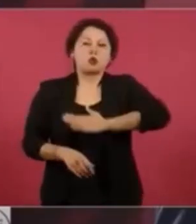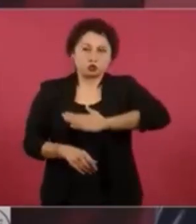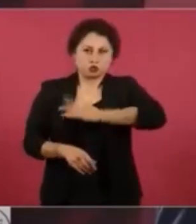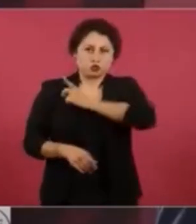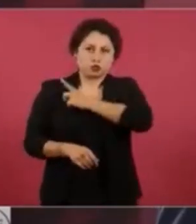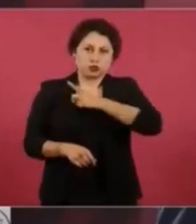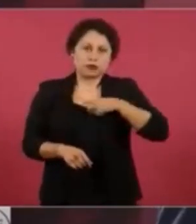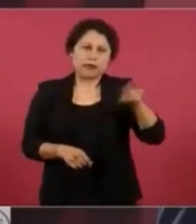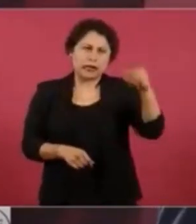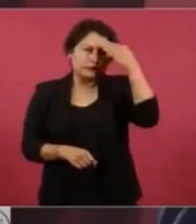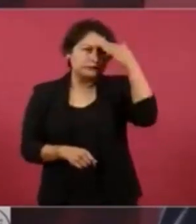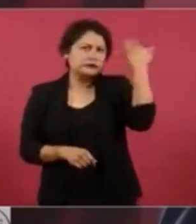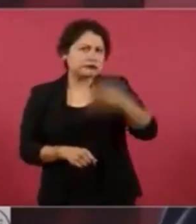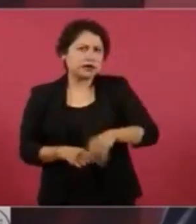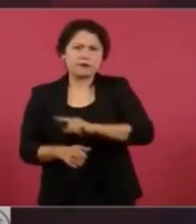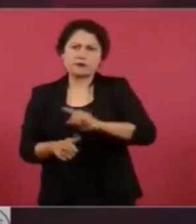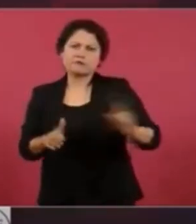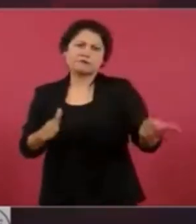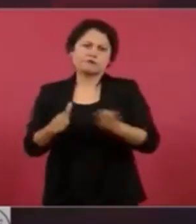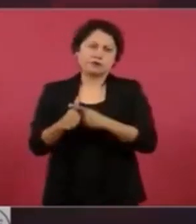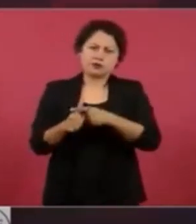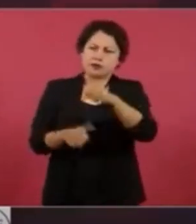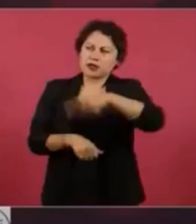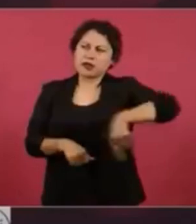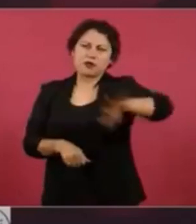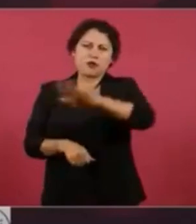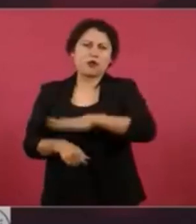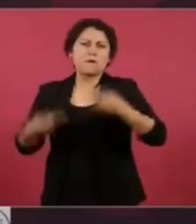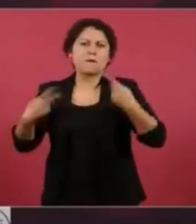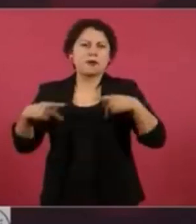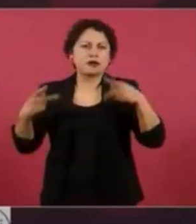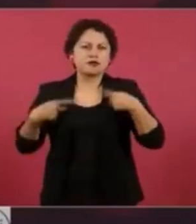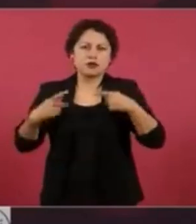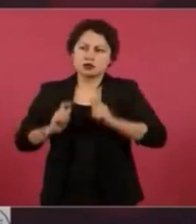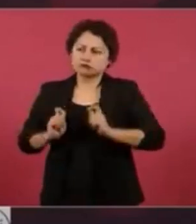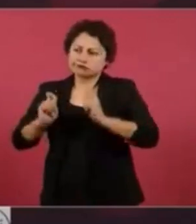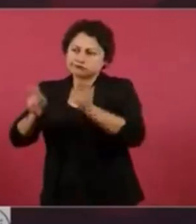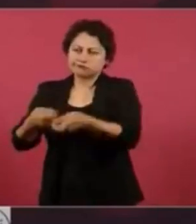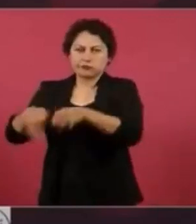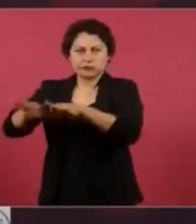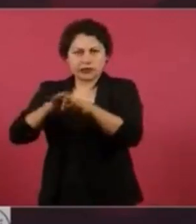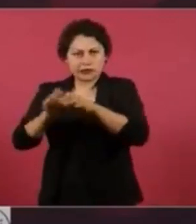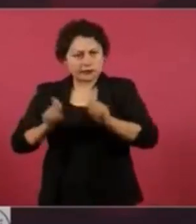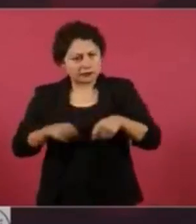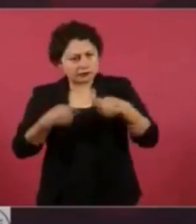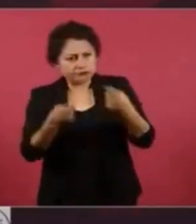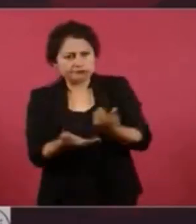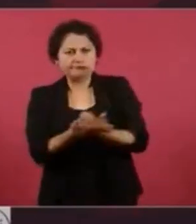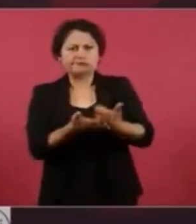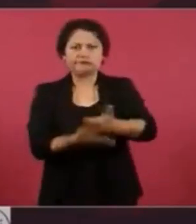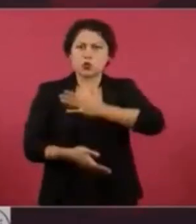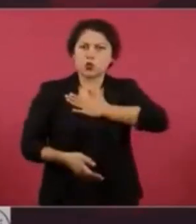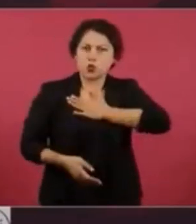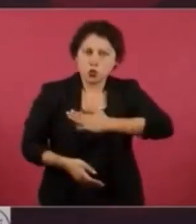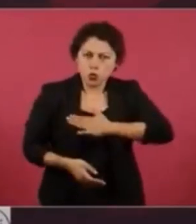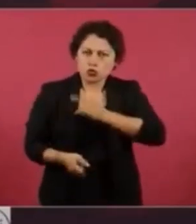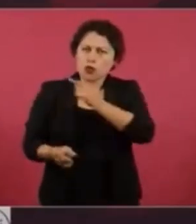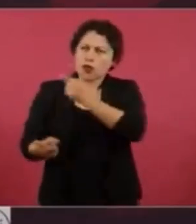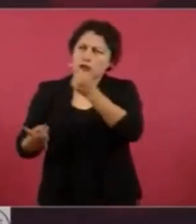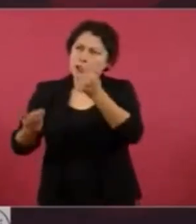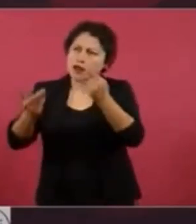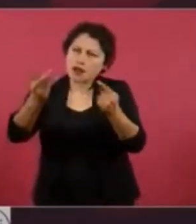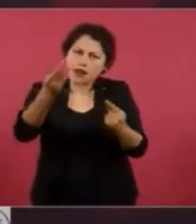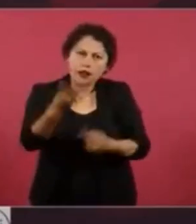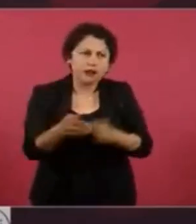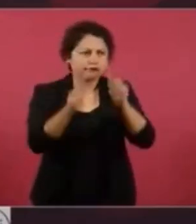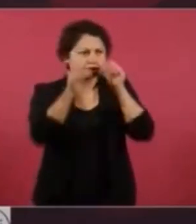gente, que haya trabajo, que el salario sea justo, que se atiendan